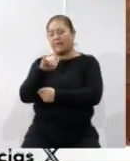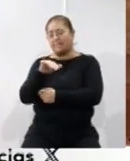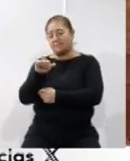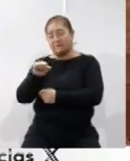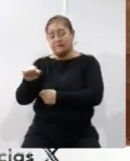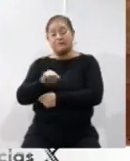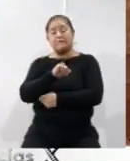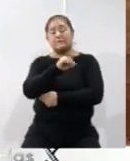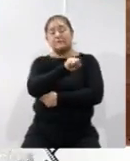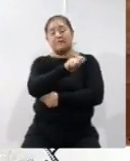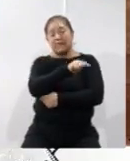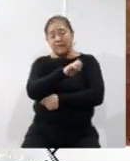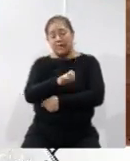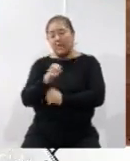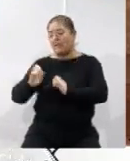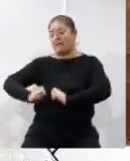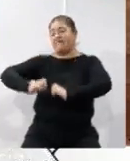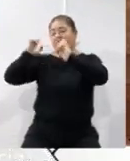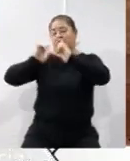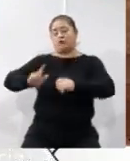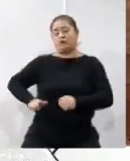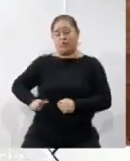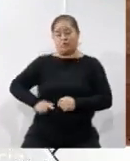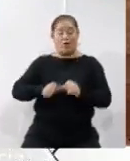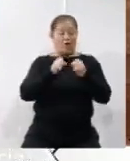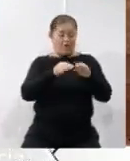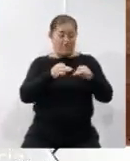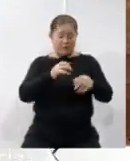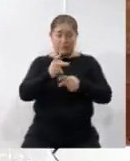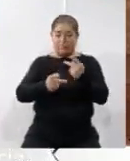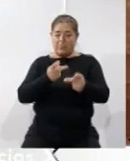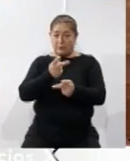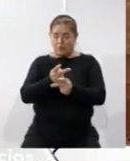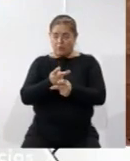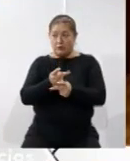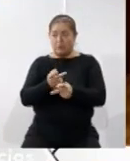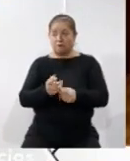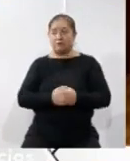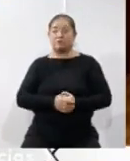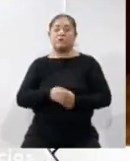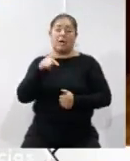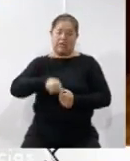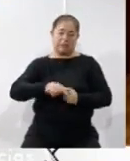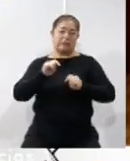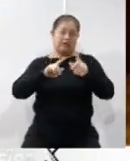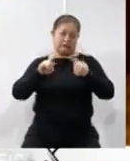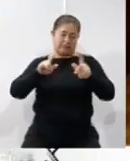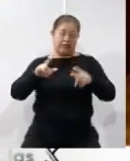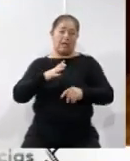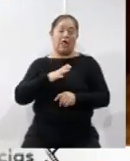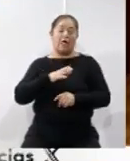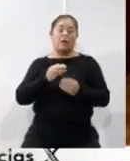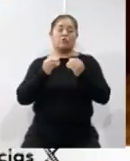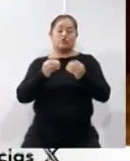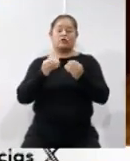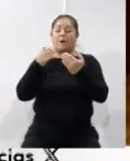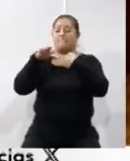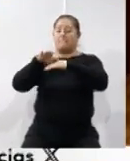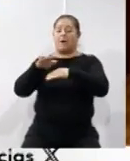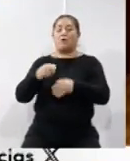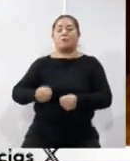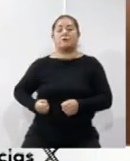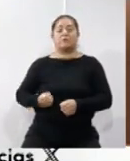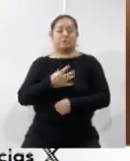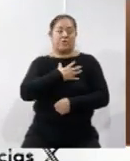del Issste, edificios públicos, oficinas de pasaportes y, pues en el caso de Tlaxcala, muchas sucursales del Banco del Bienestar.